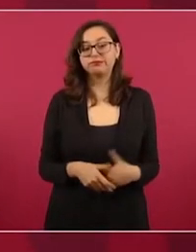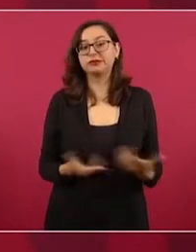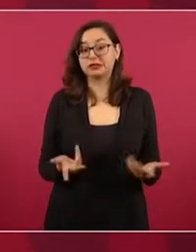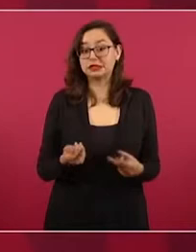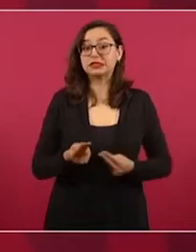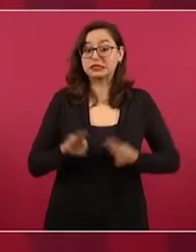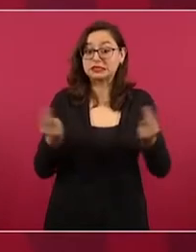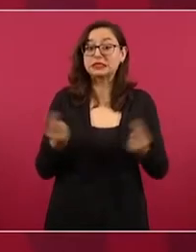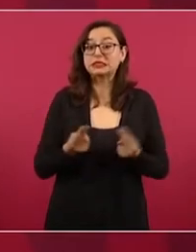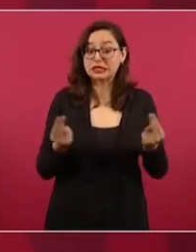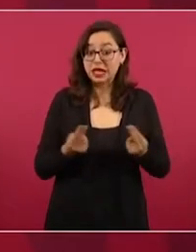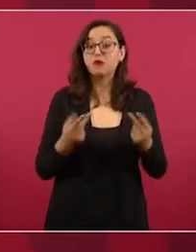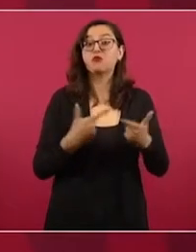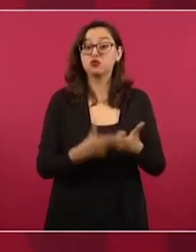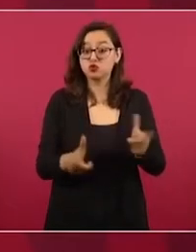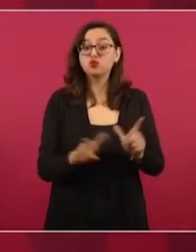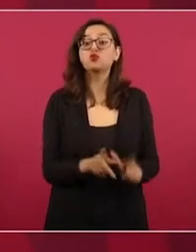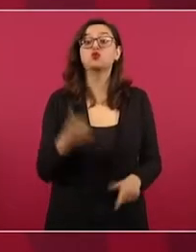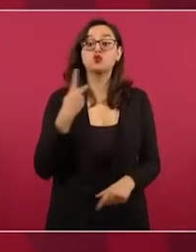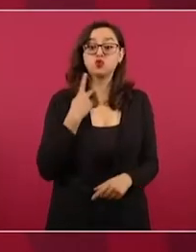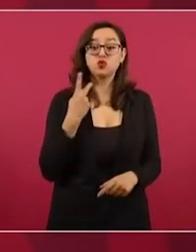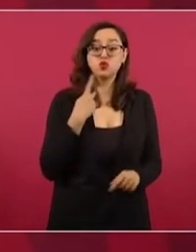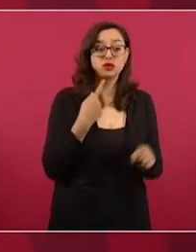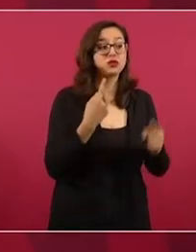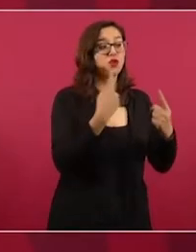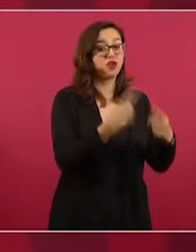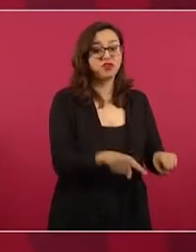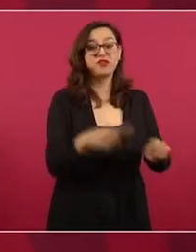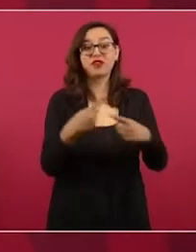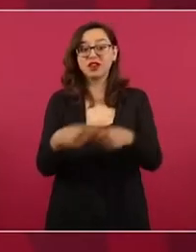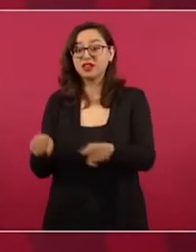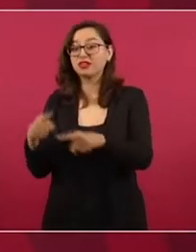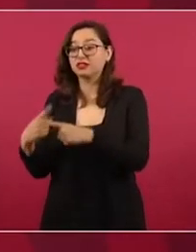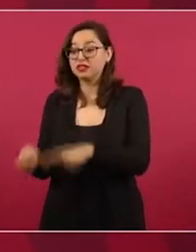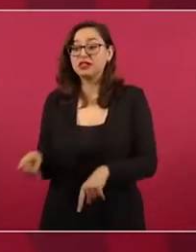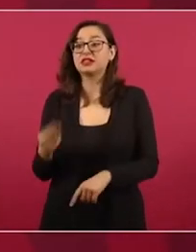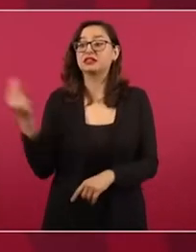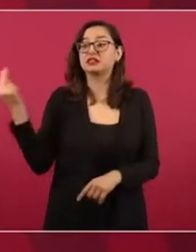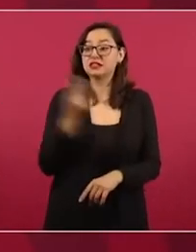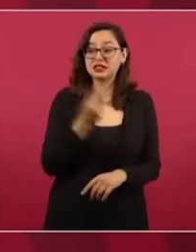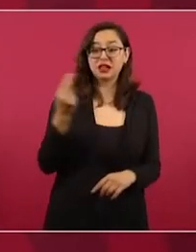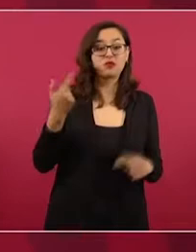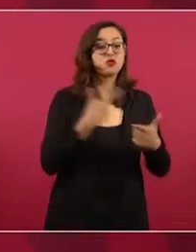oposiciones fuertes, no paleras,